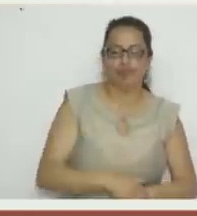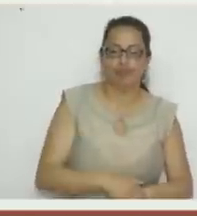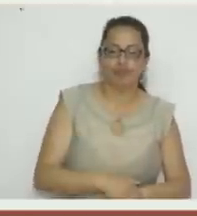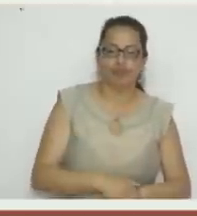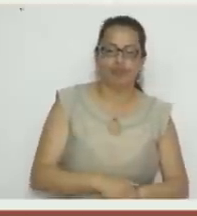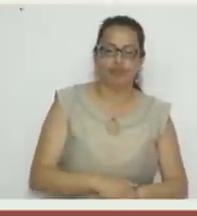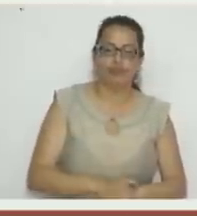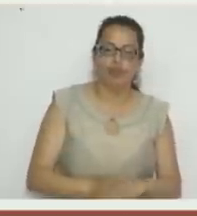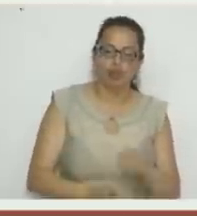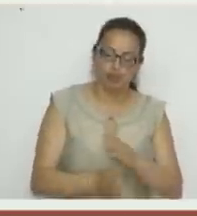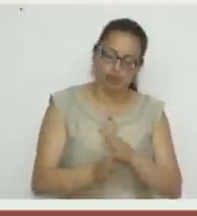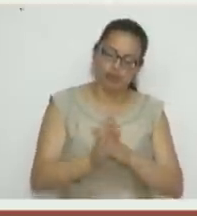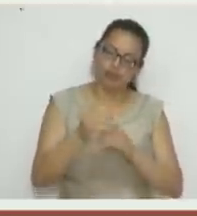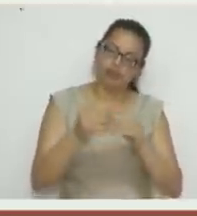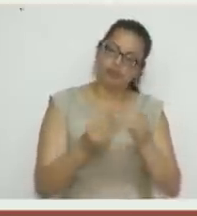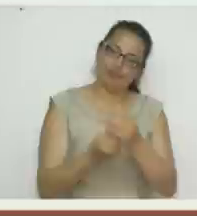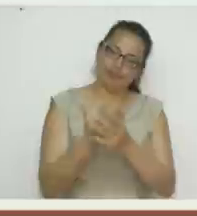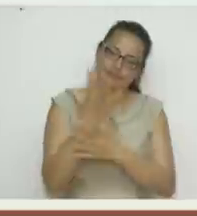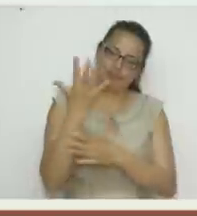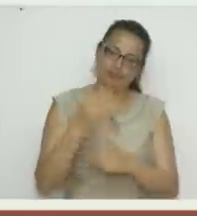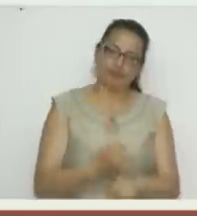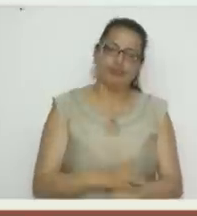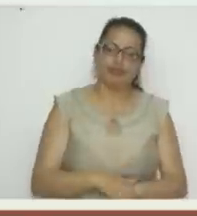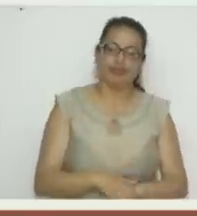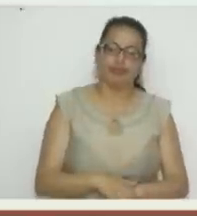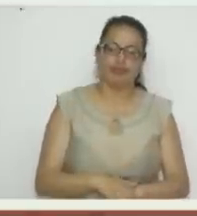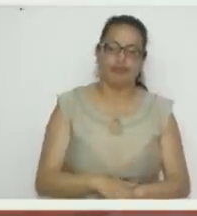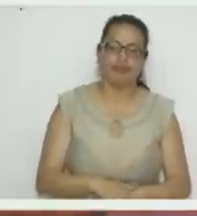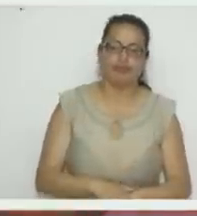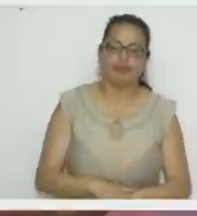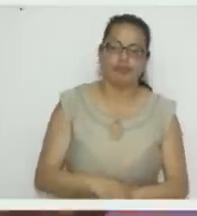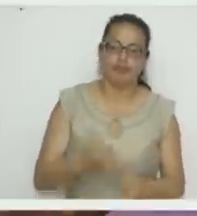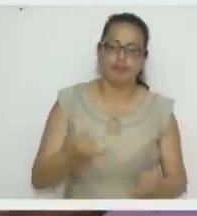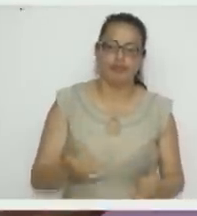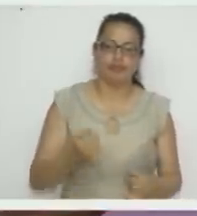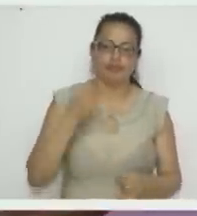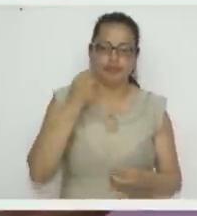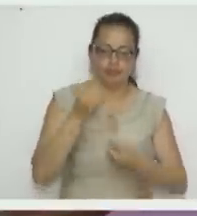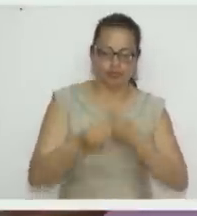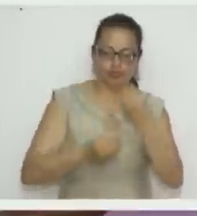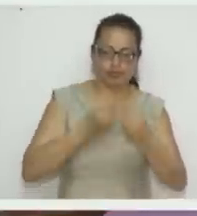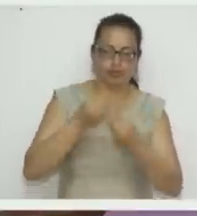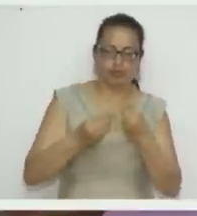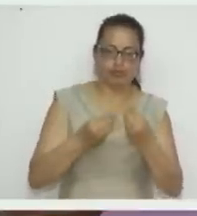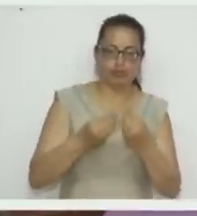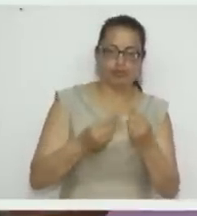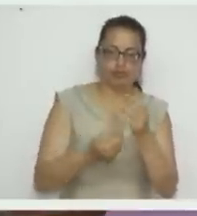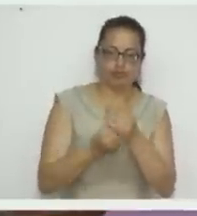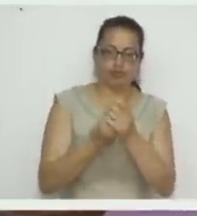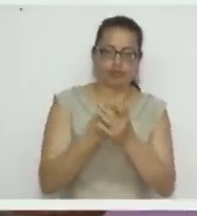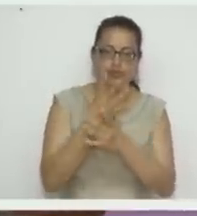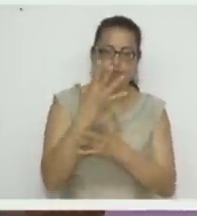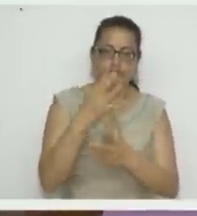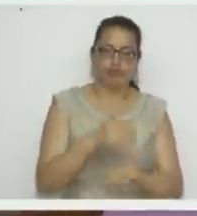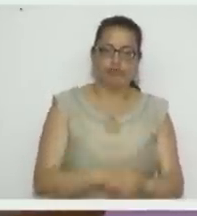seguimos con la profe. Bueno, acá vamos decorando las florecitas.